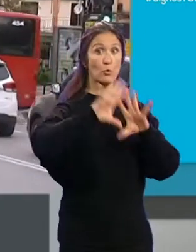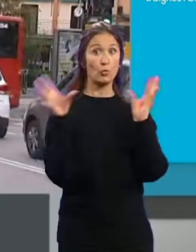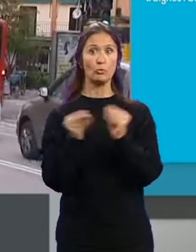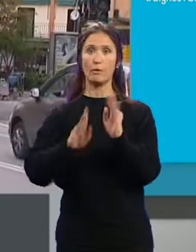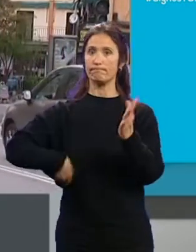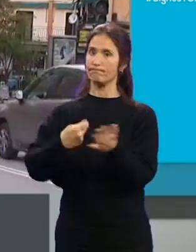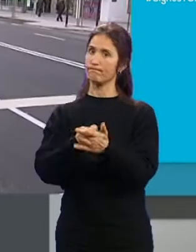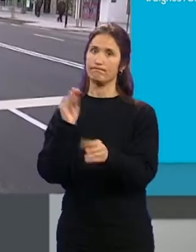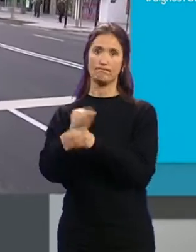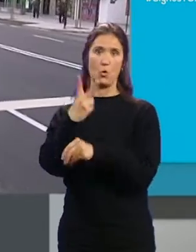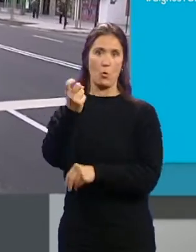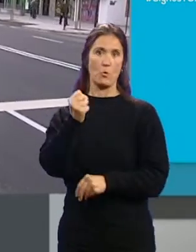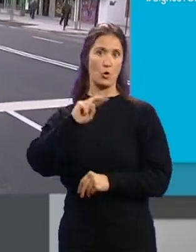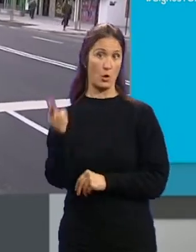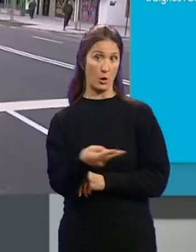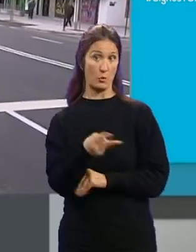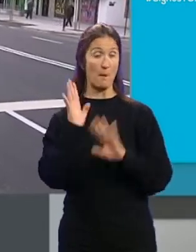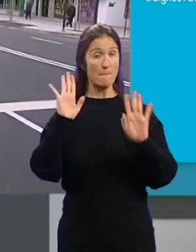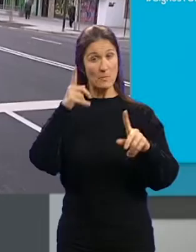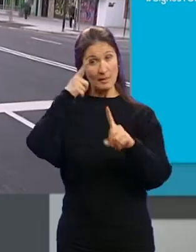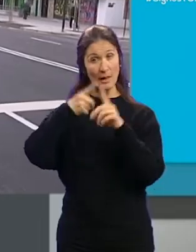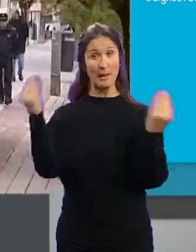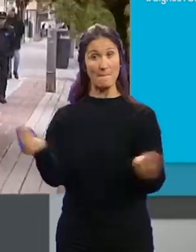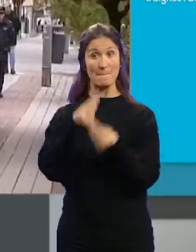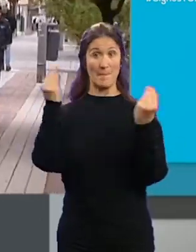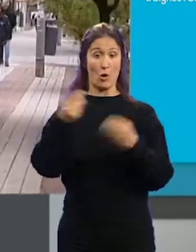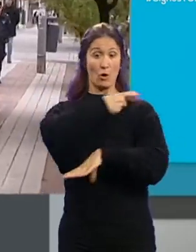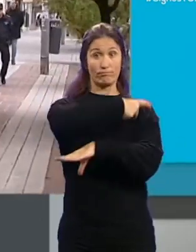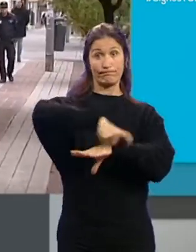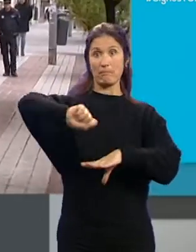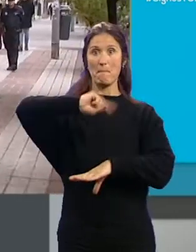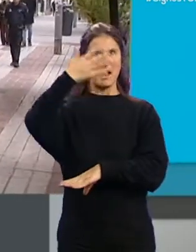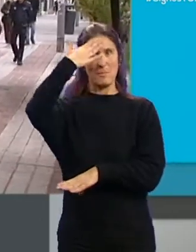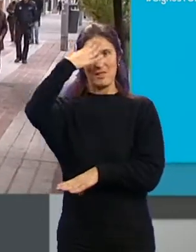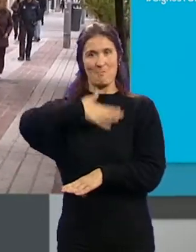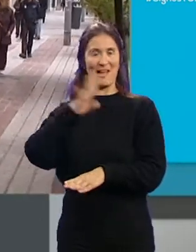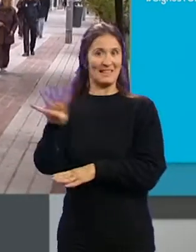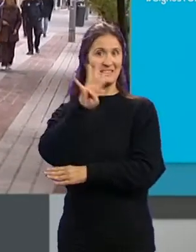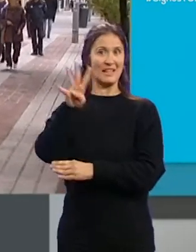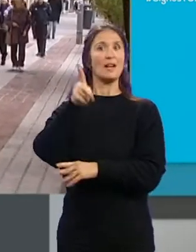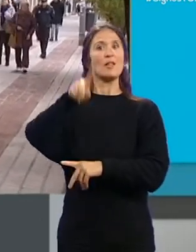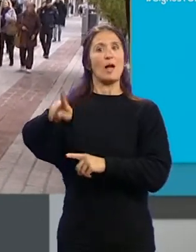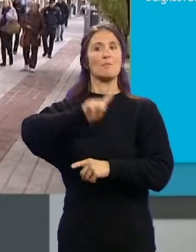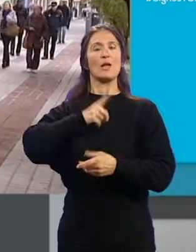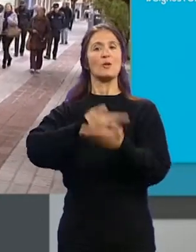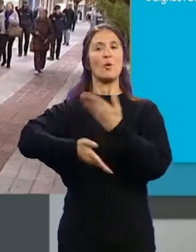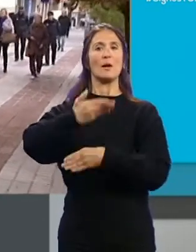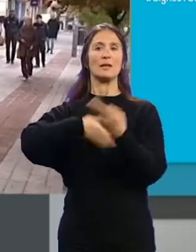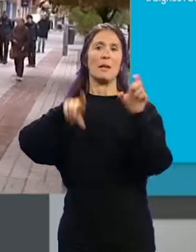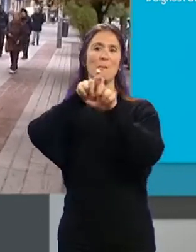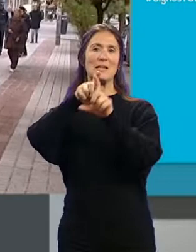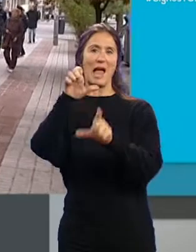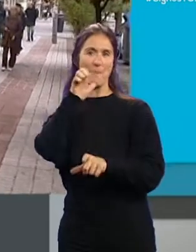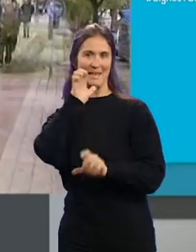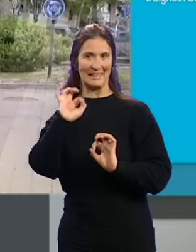inversión de dos millones de euros. En la mejora de esta arteria la principal del barrio de La Chana... ...también está colaborando la empresa de agua Semasagra.